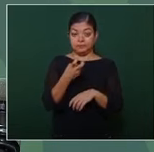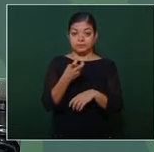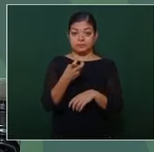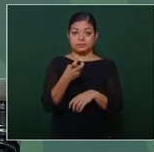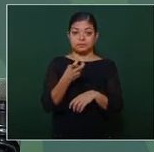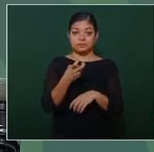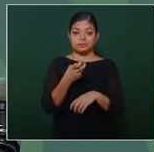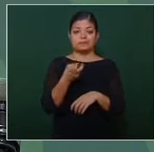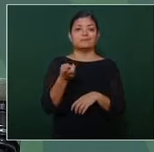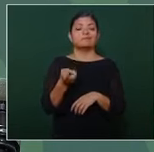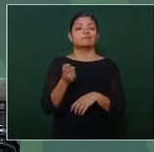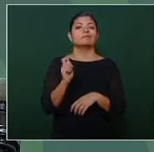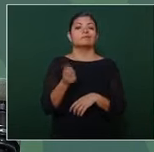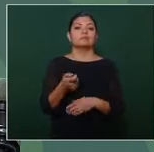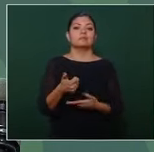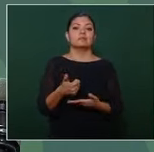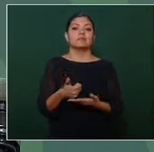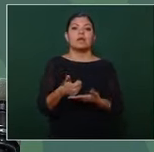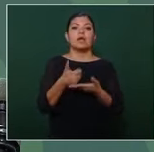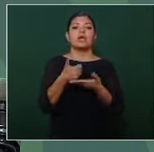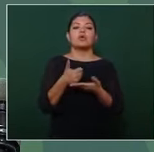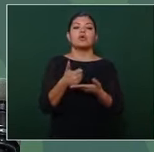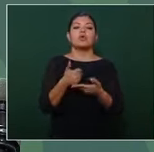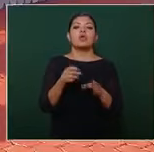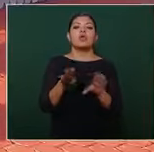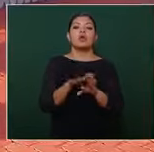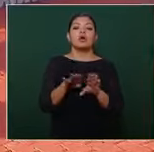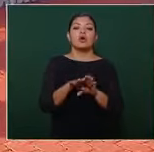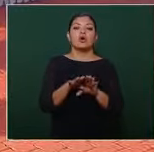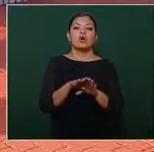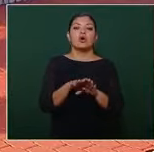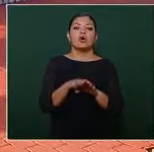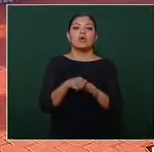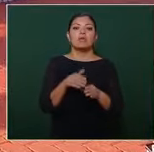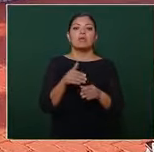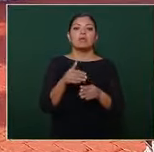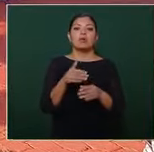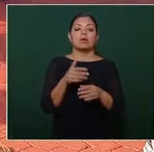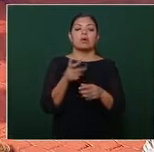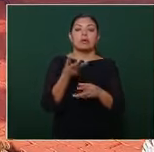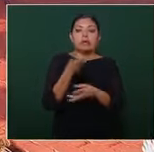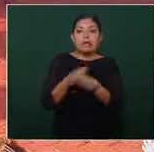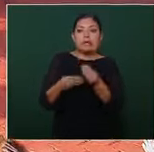ayuda a atemperar los efectos de la crisis